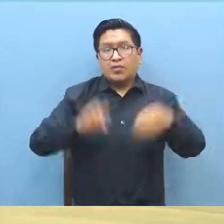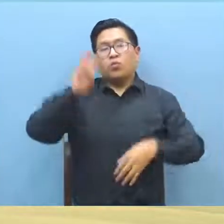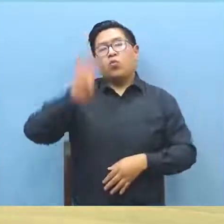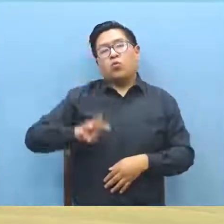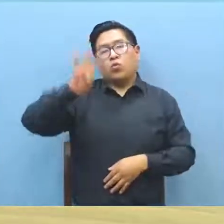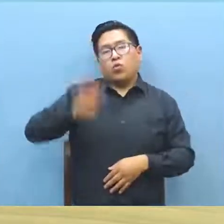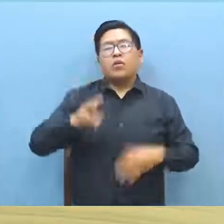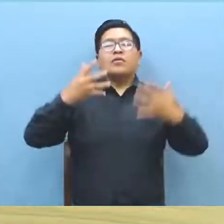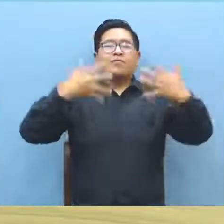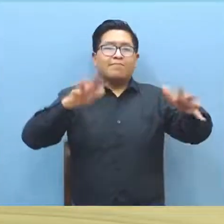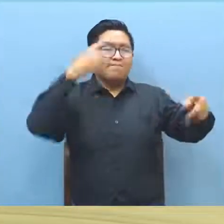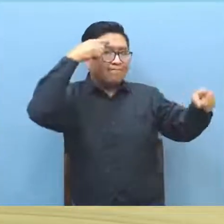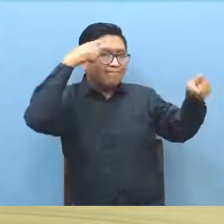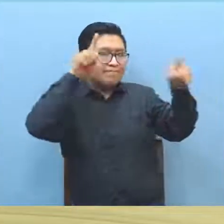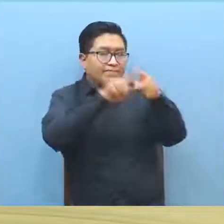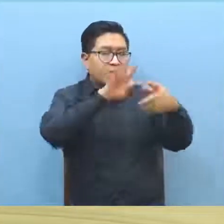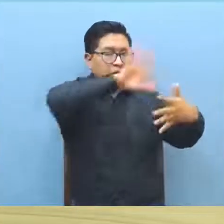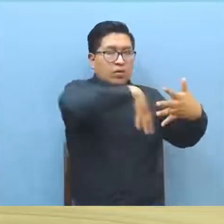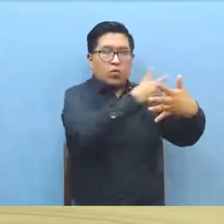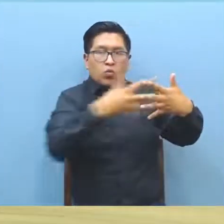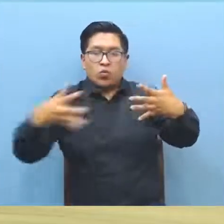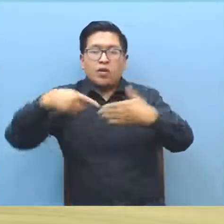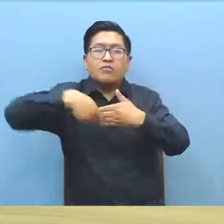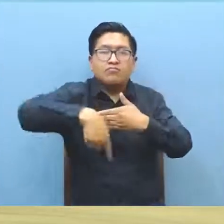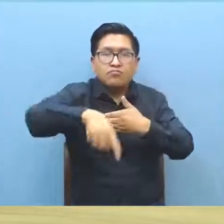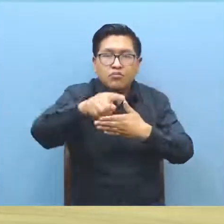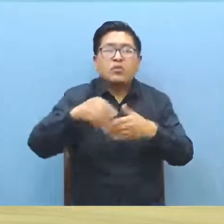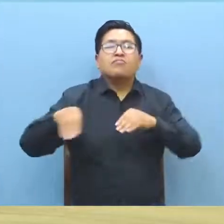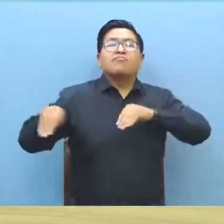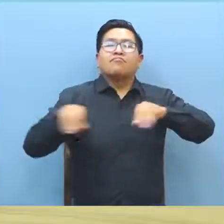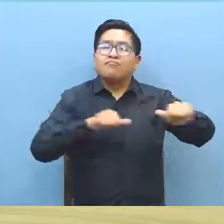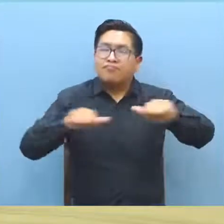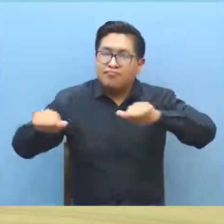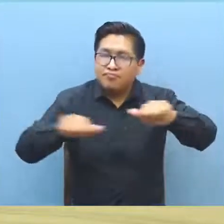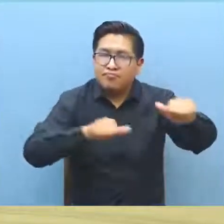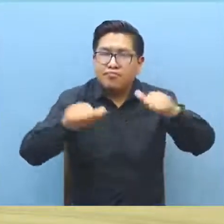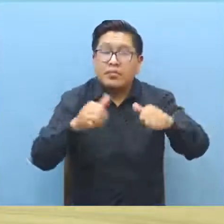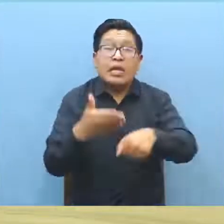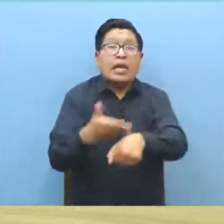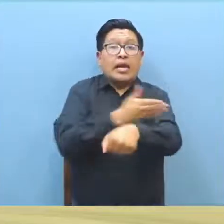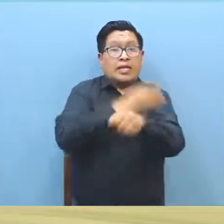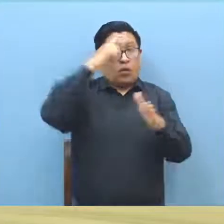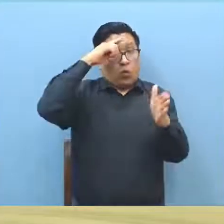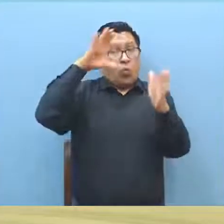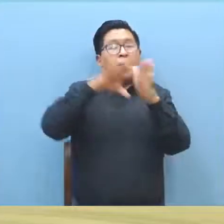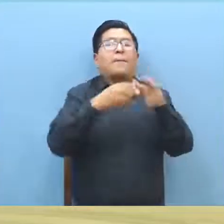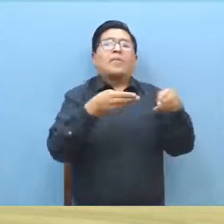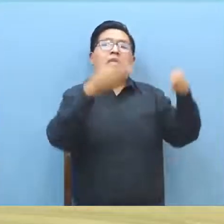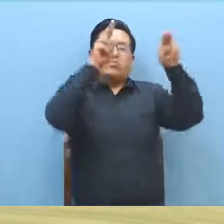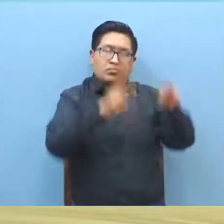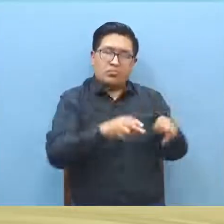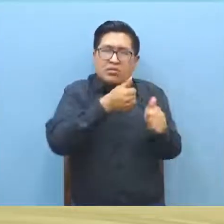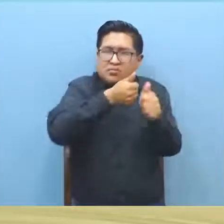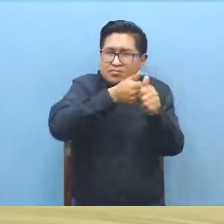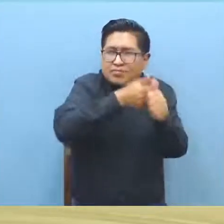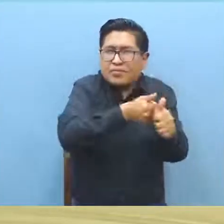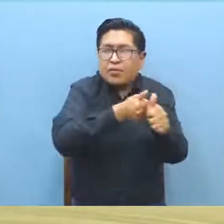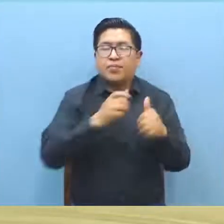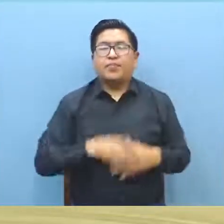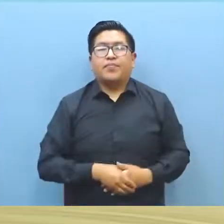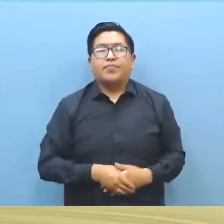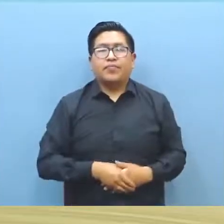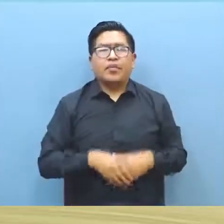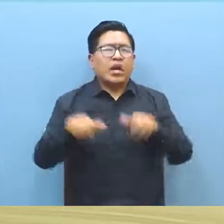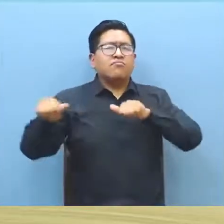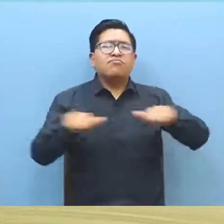agenda y nuevas actividades en el marco del convenio interinstitucional firmado entre ambas entidades. Las actividades